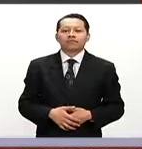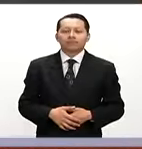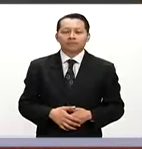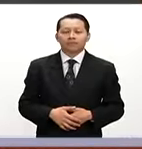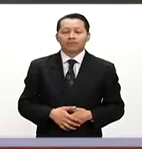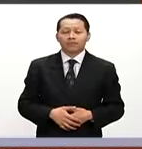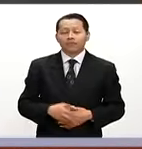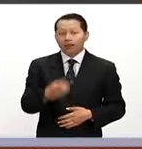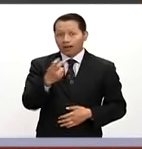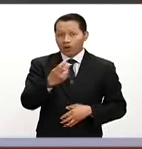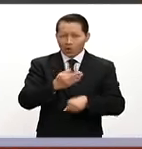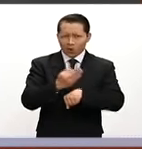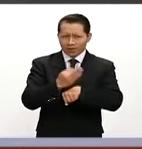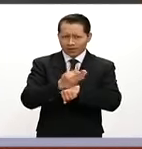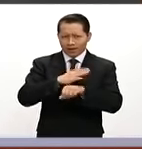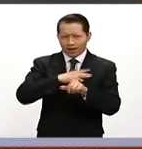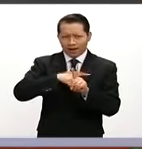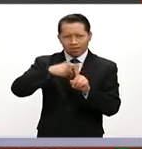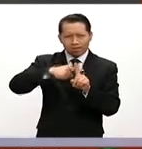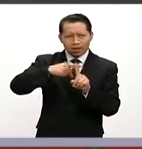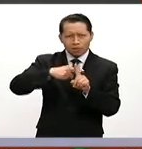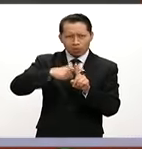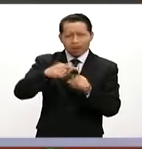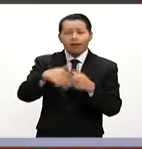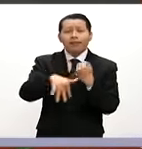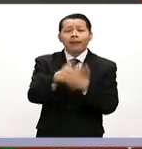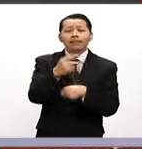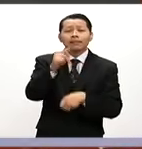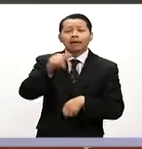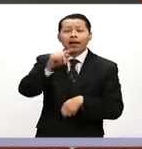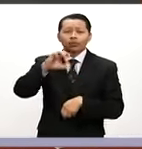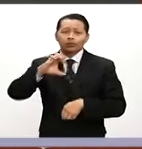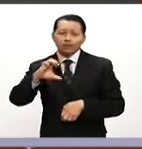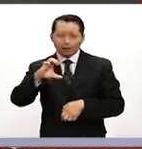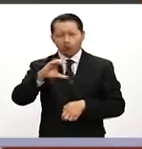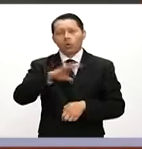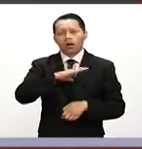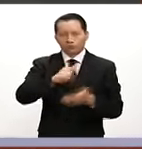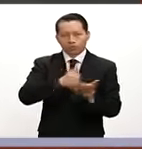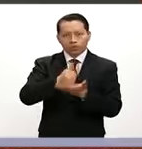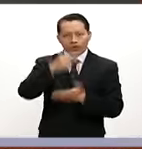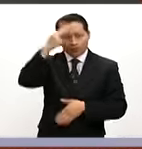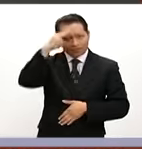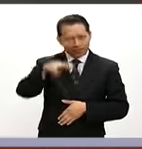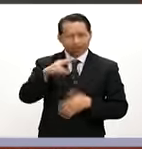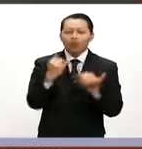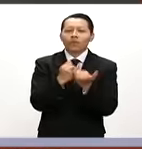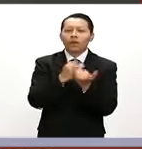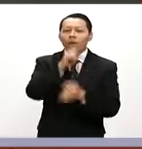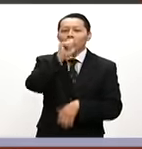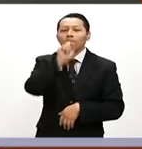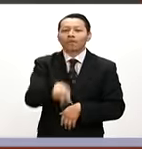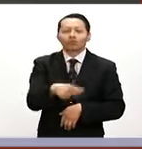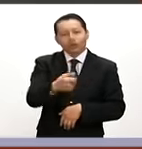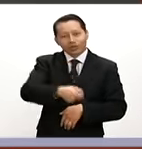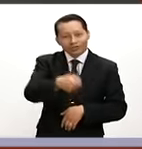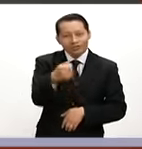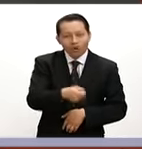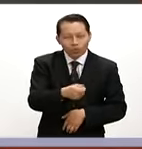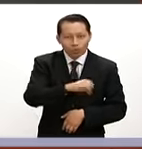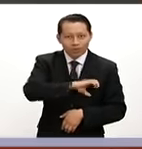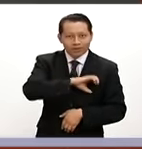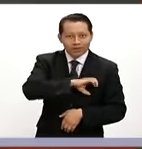Así es, en este momento la temperatura de 15 grados centígrados en la capital del país. Y desde aquí, como siempre, también un saludo afectuoso